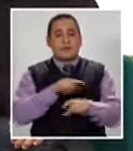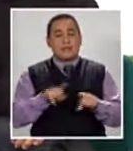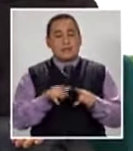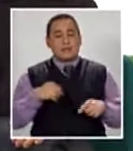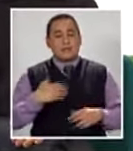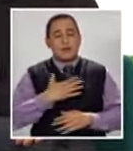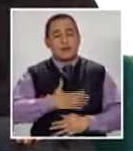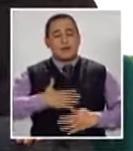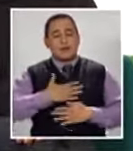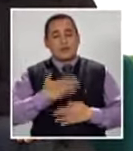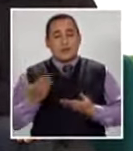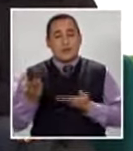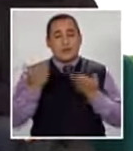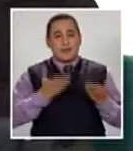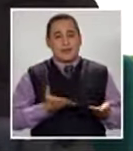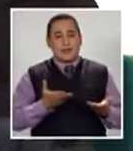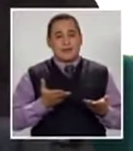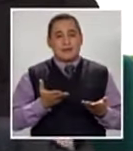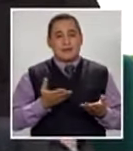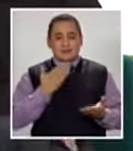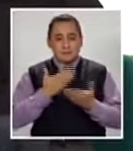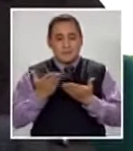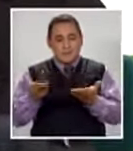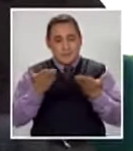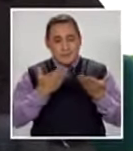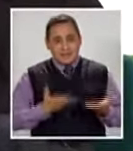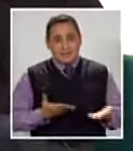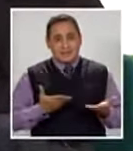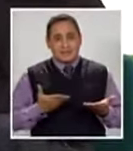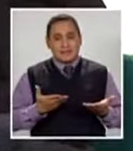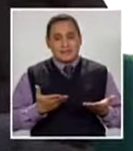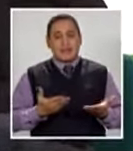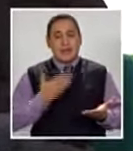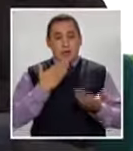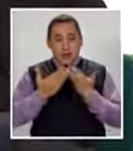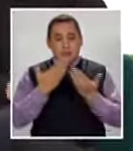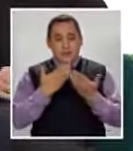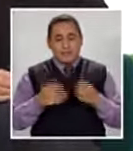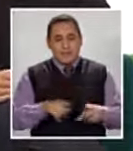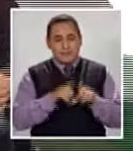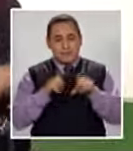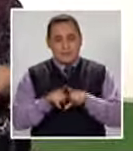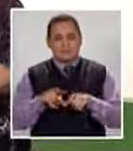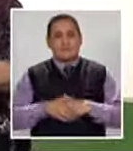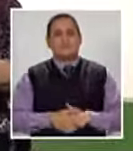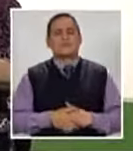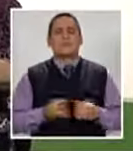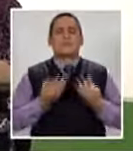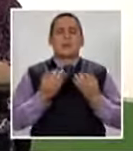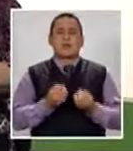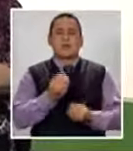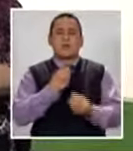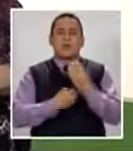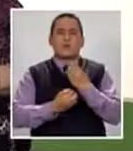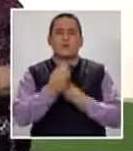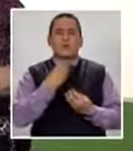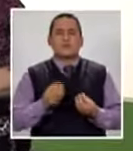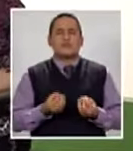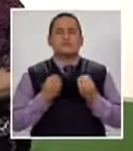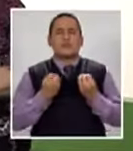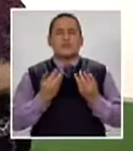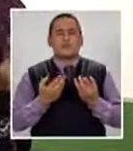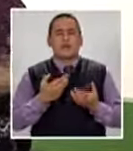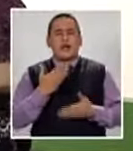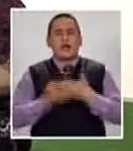contentos de tenerte aquí Susy Bienvenida Ahora vamos a conversar contigo también Bueno, cuéntanos un poquito Sonia